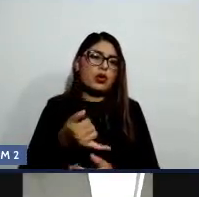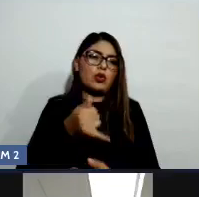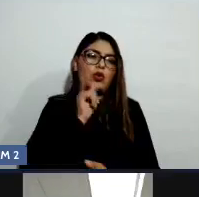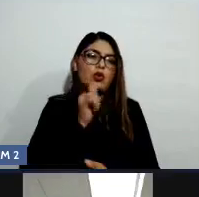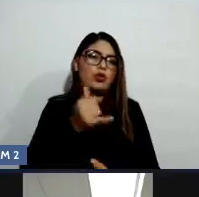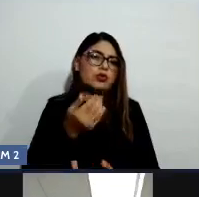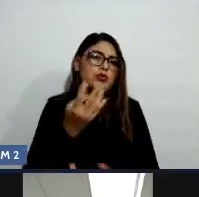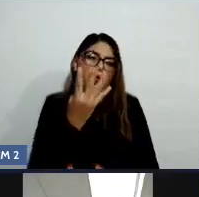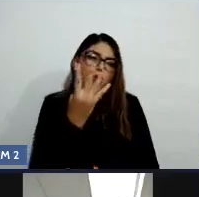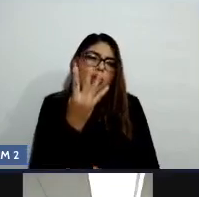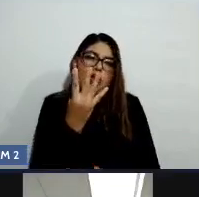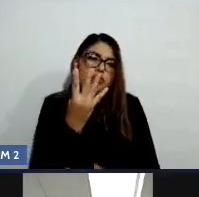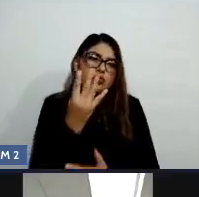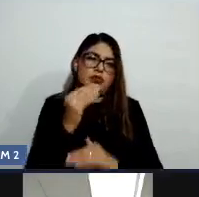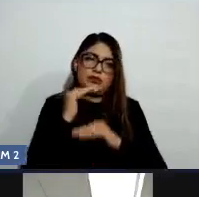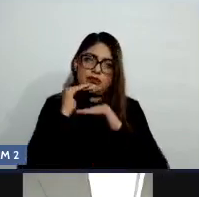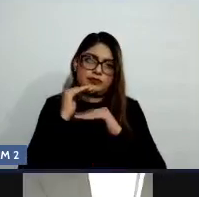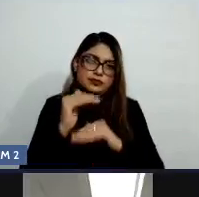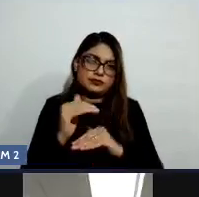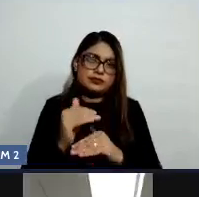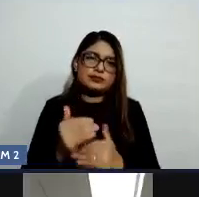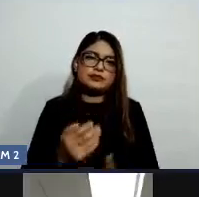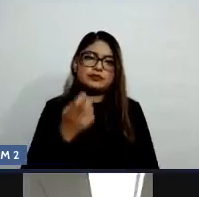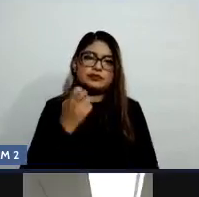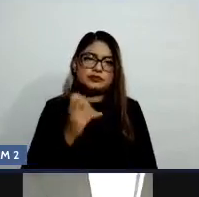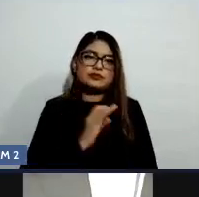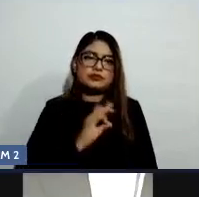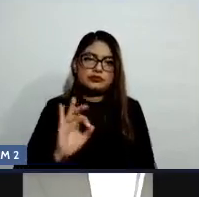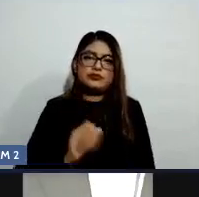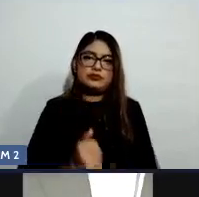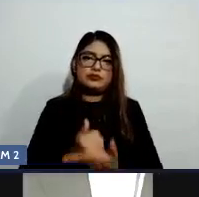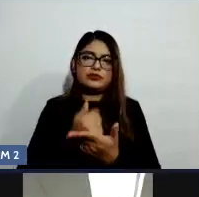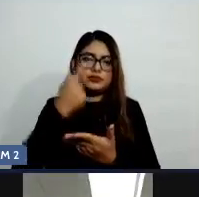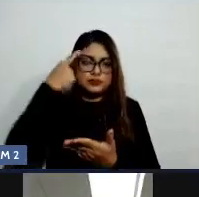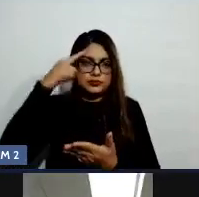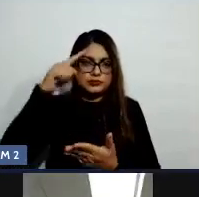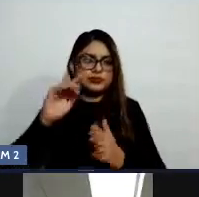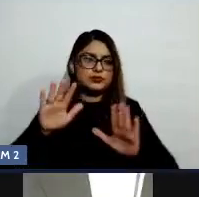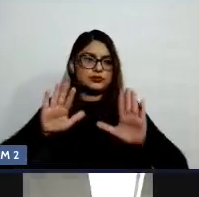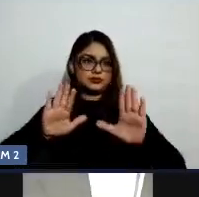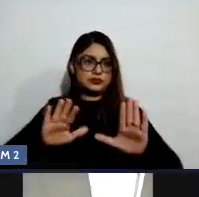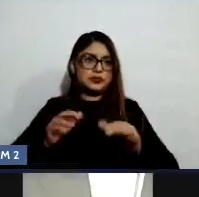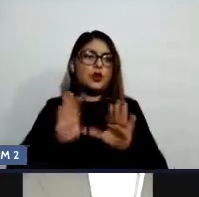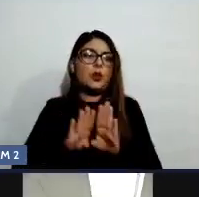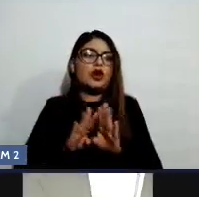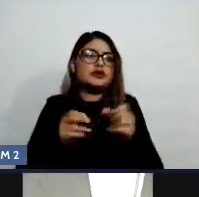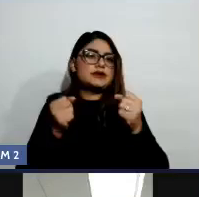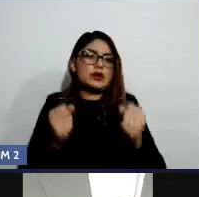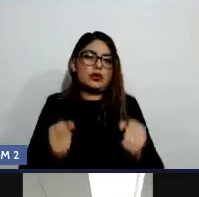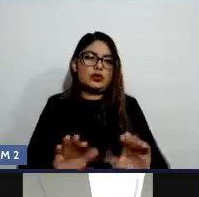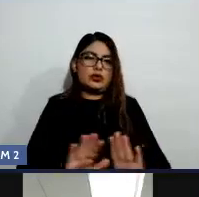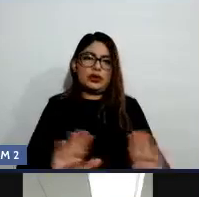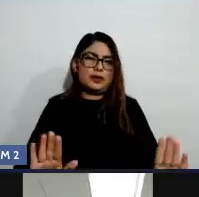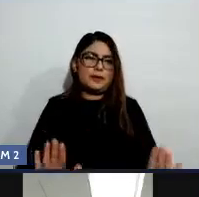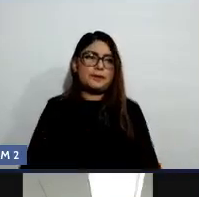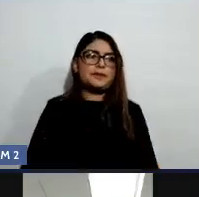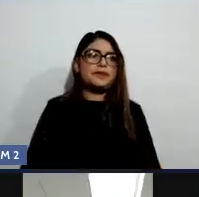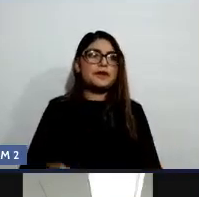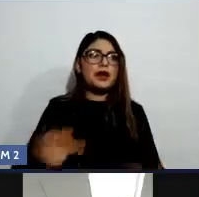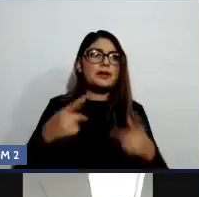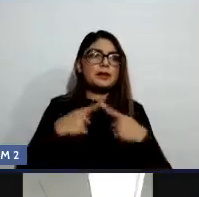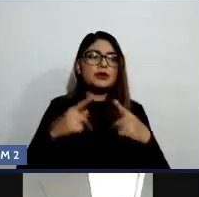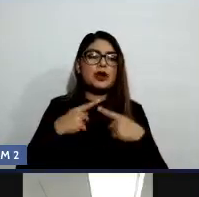tragos puede ser un límite seguro, donde la persona no se ve afectada, ¿no? En estos